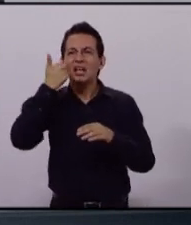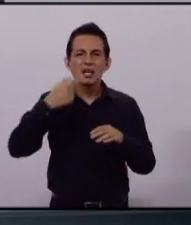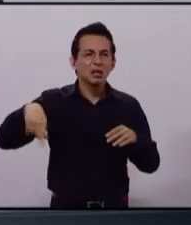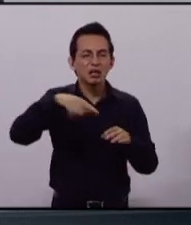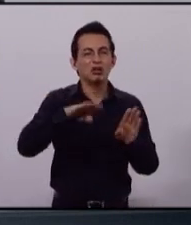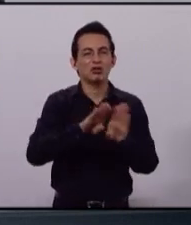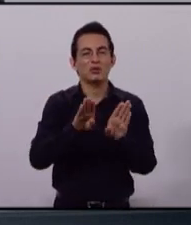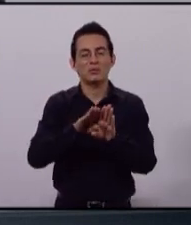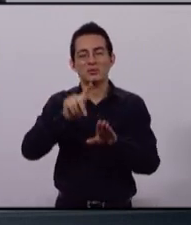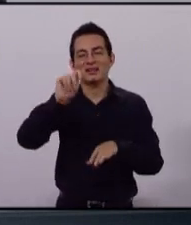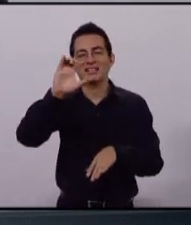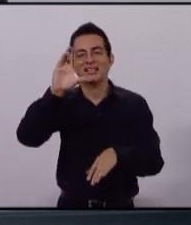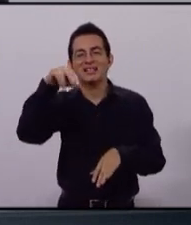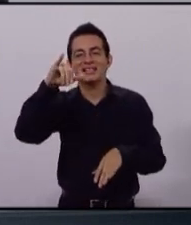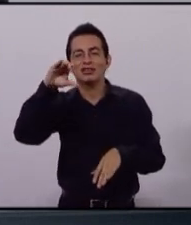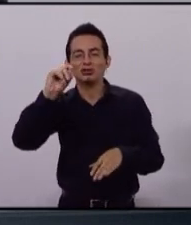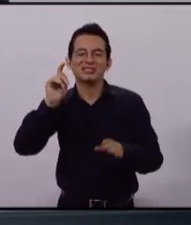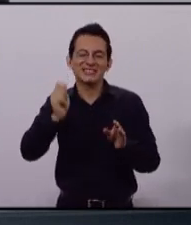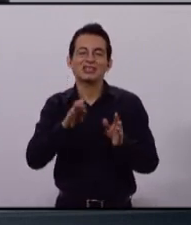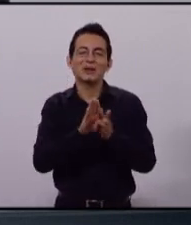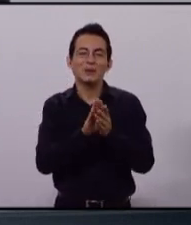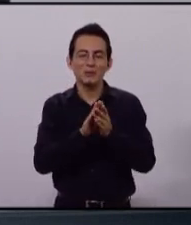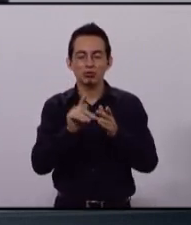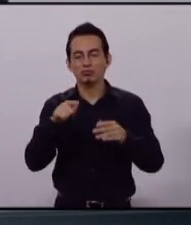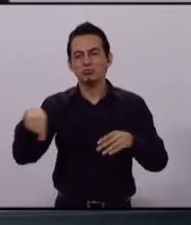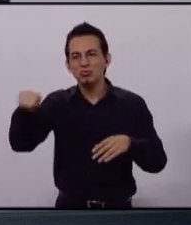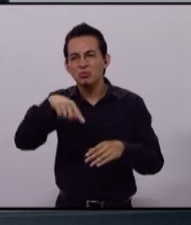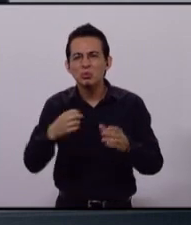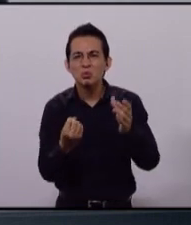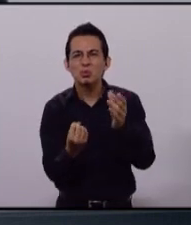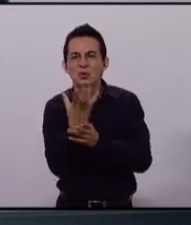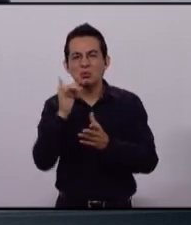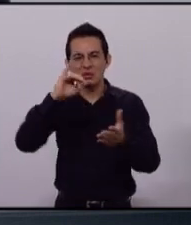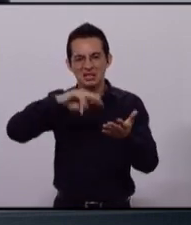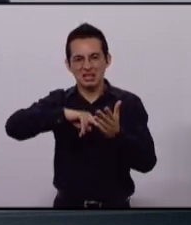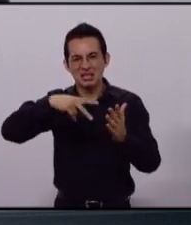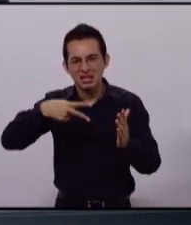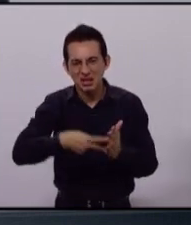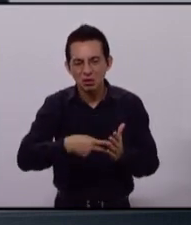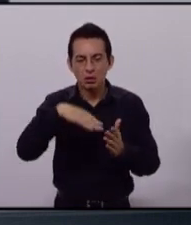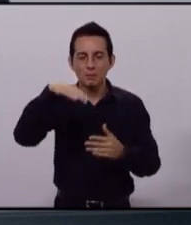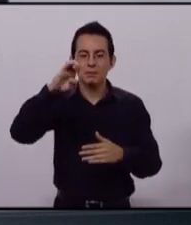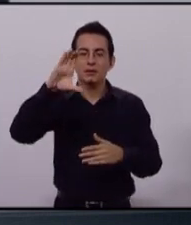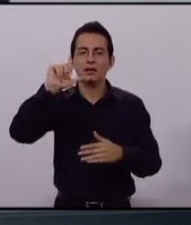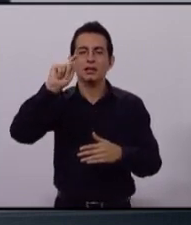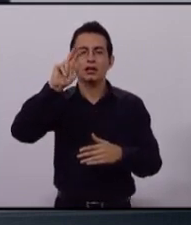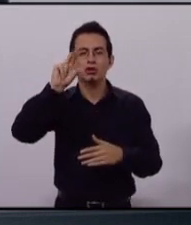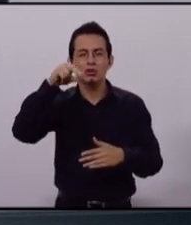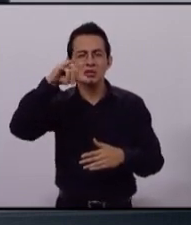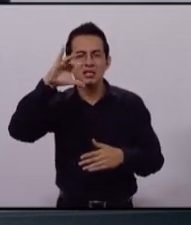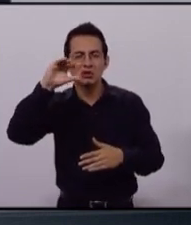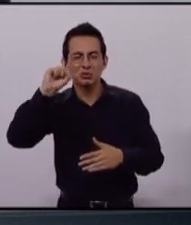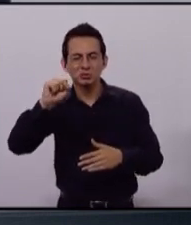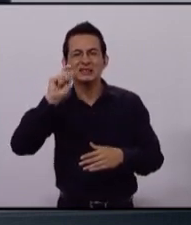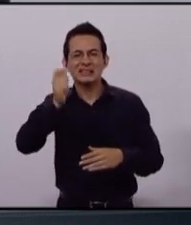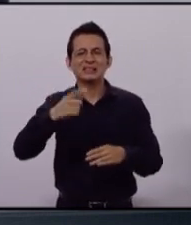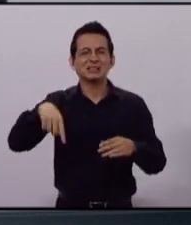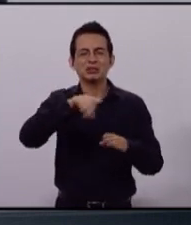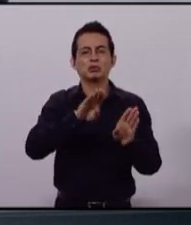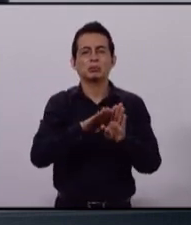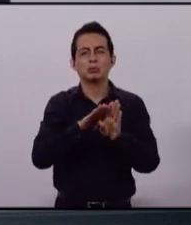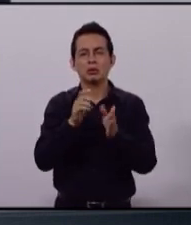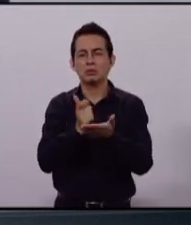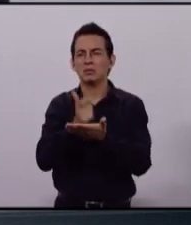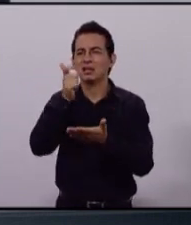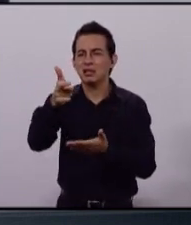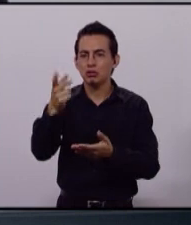que necesitamos forzosamente que les llevemos ingenieros mecatrónicos, los cuales ellos nos tienen en pacho de pagarles